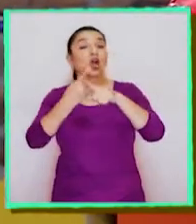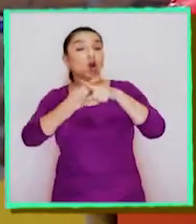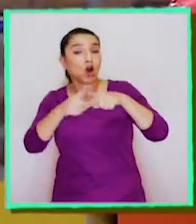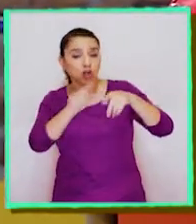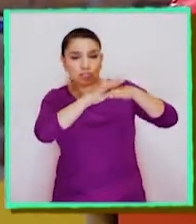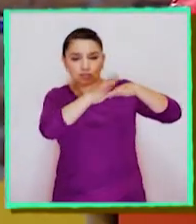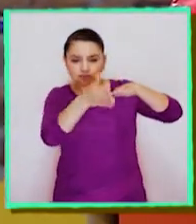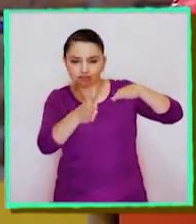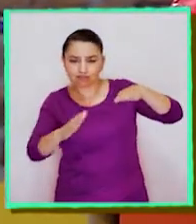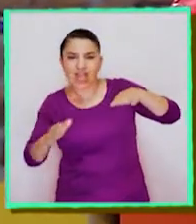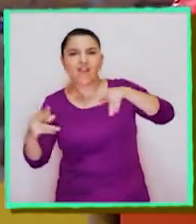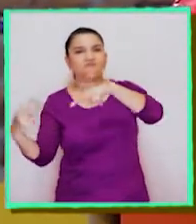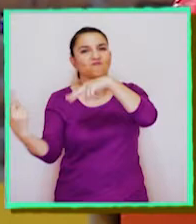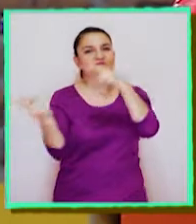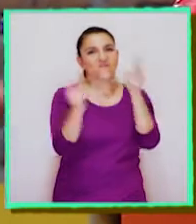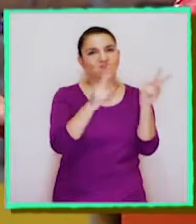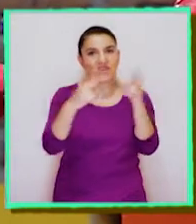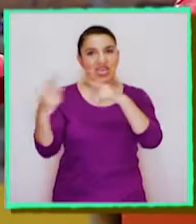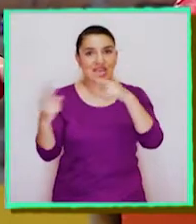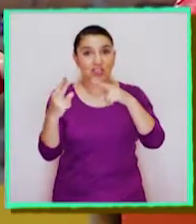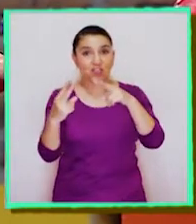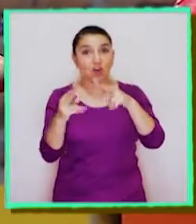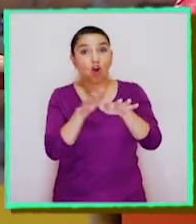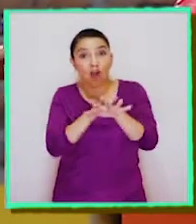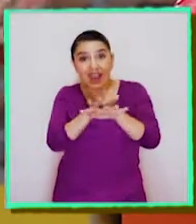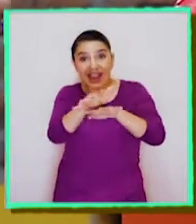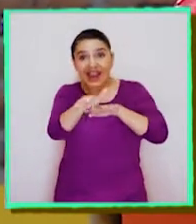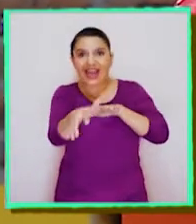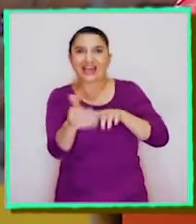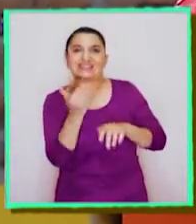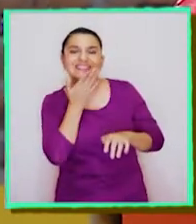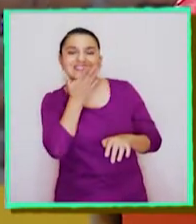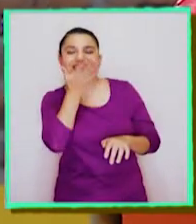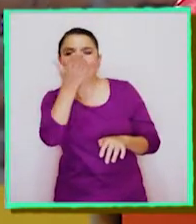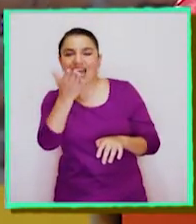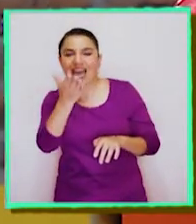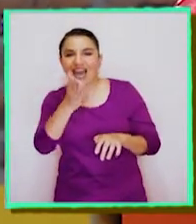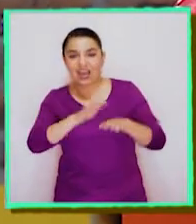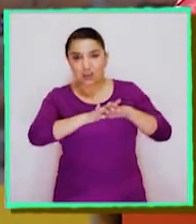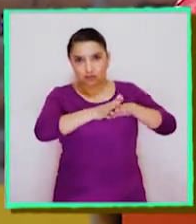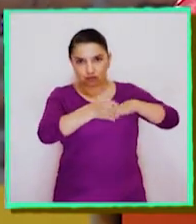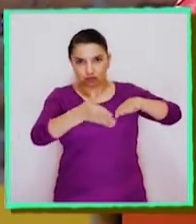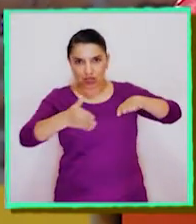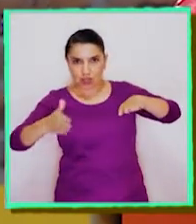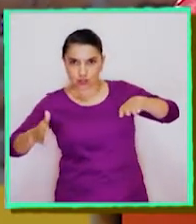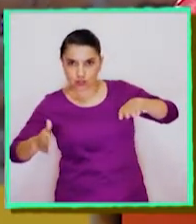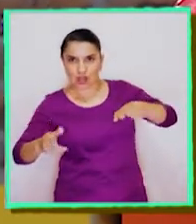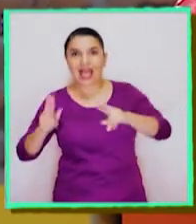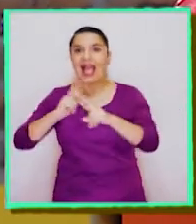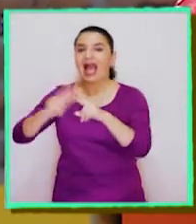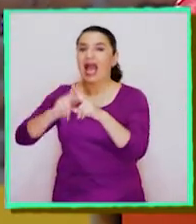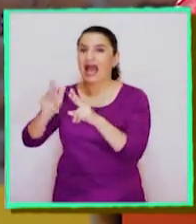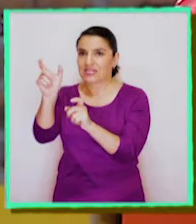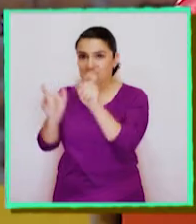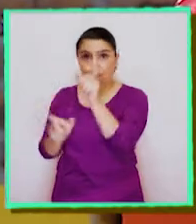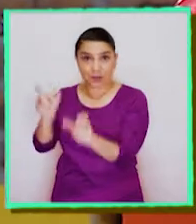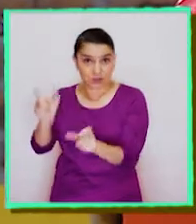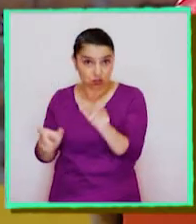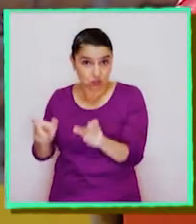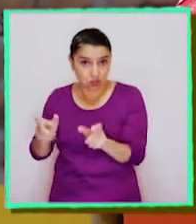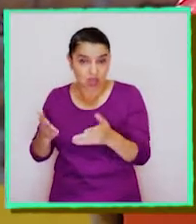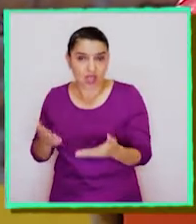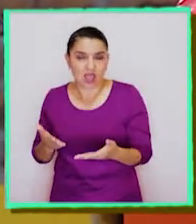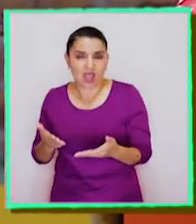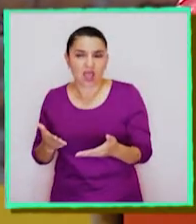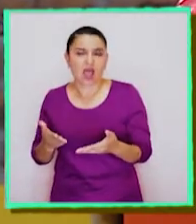pueden producirse por el viento o por glaciares. La erosión antrópica, o causada por actividades